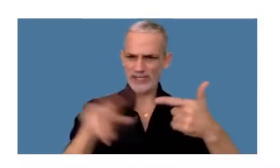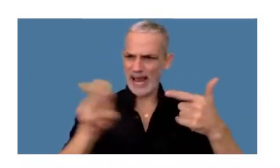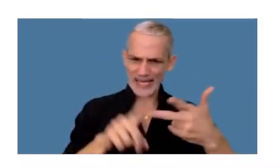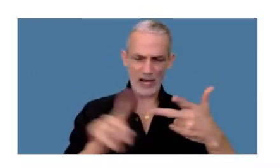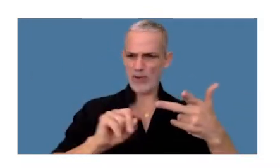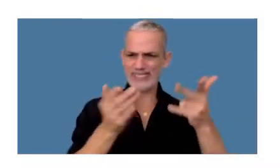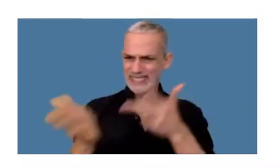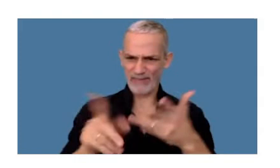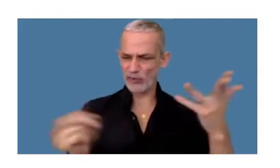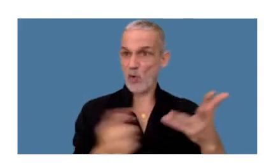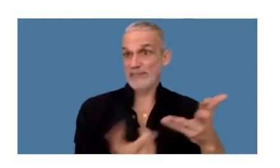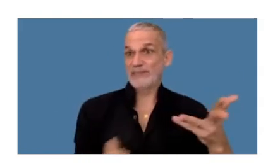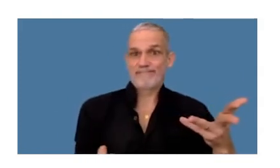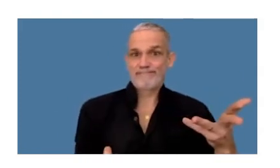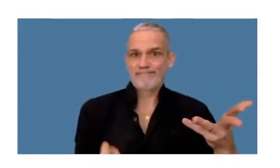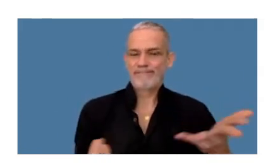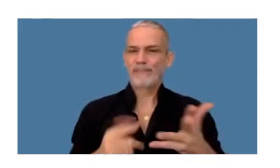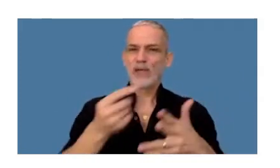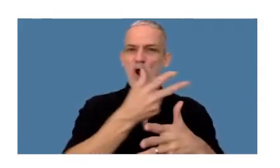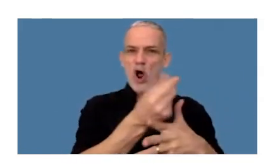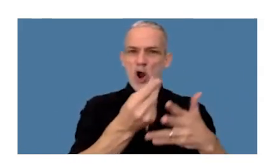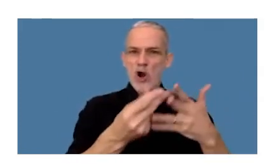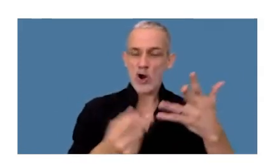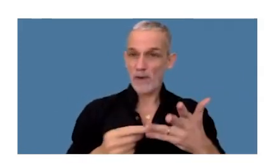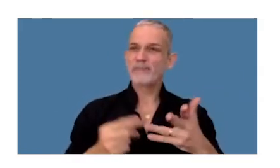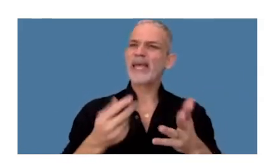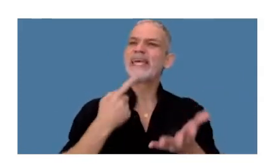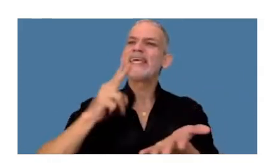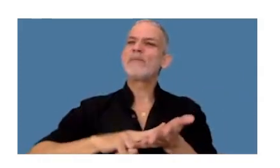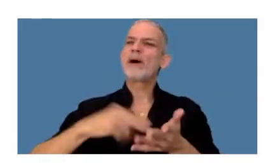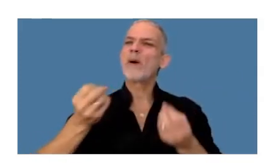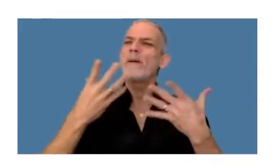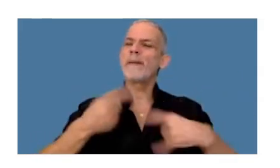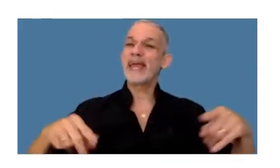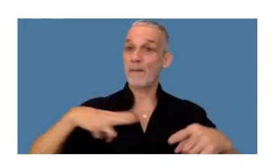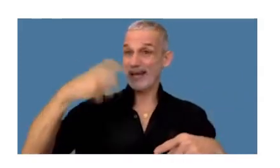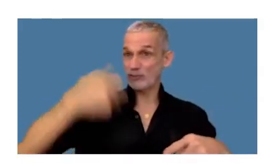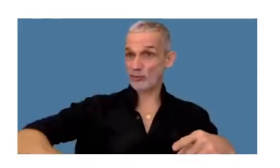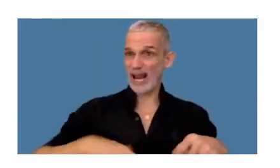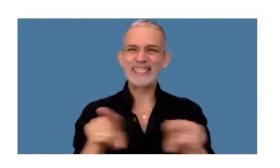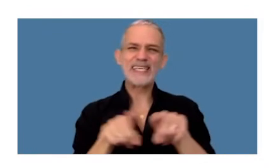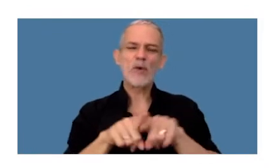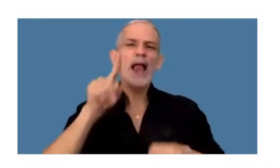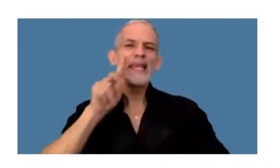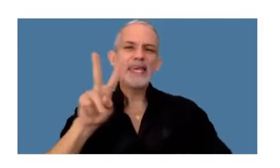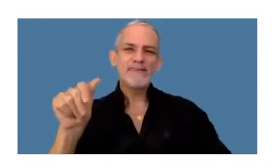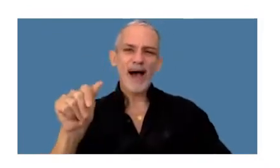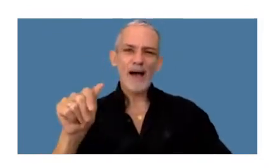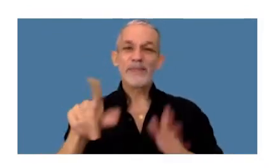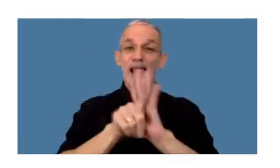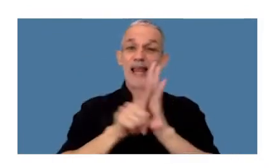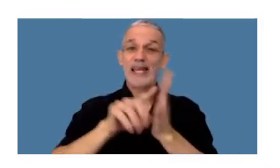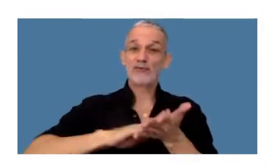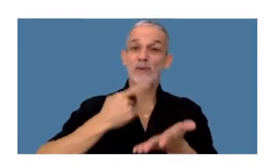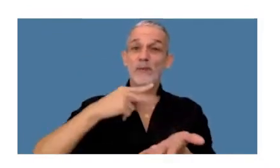prestación de servicio en lo que se refiere al impuesto sobre los bienes personales al igual que lo que sucede en el caso del IVA la ley de